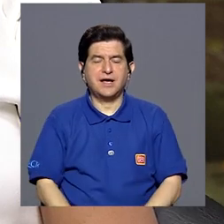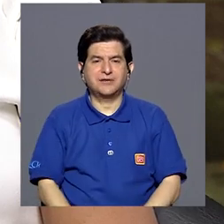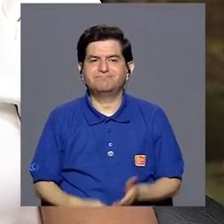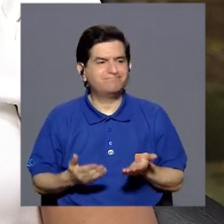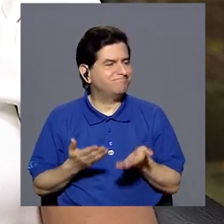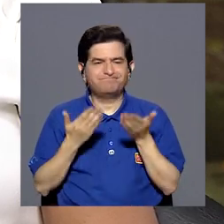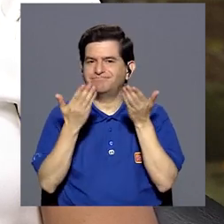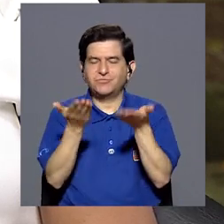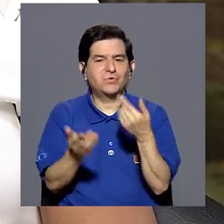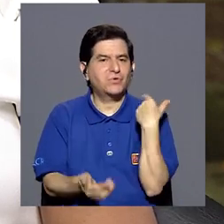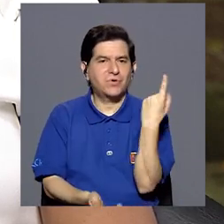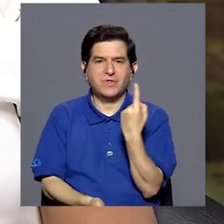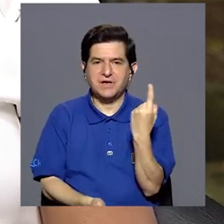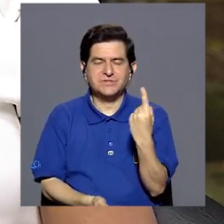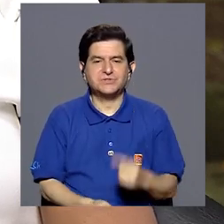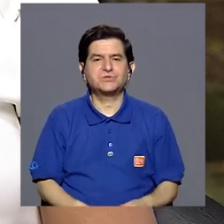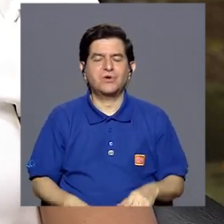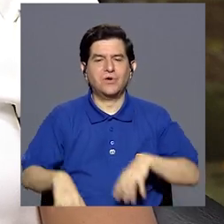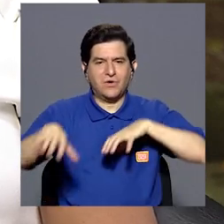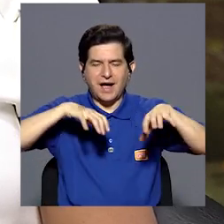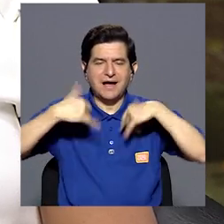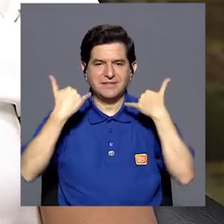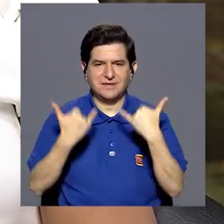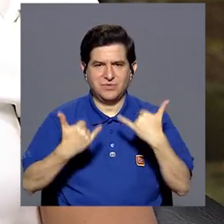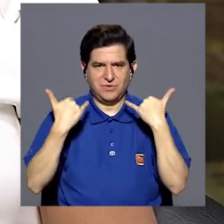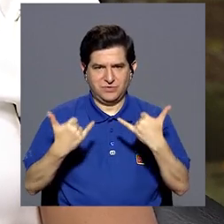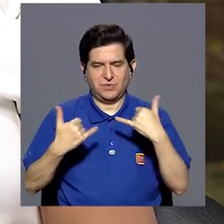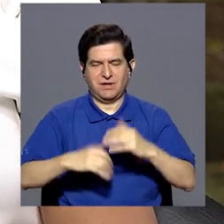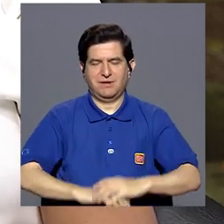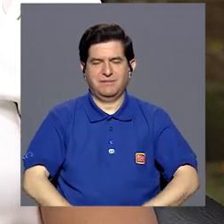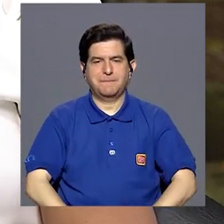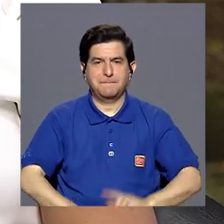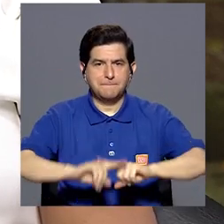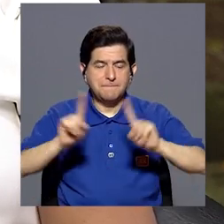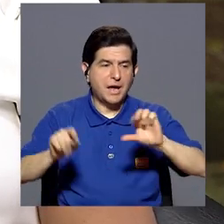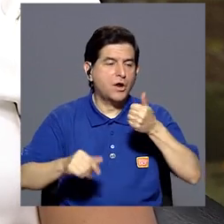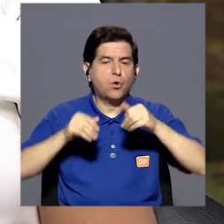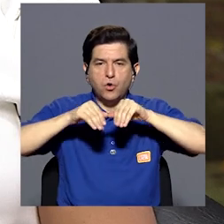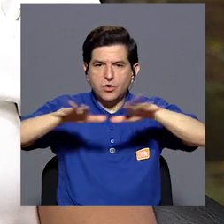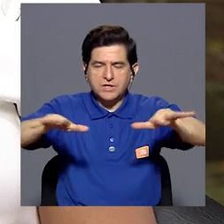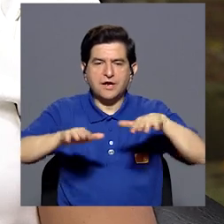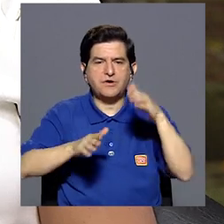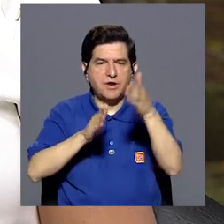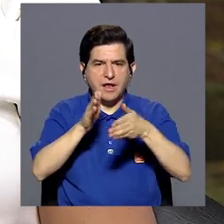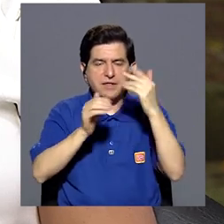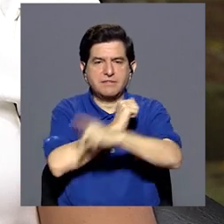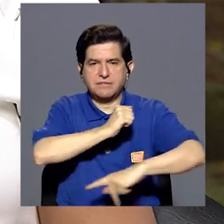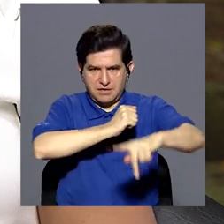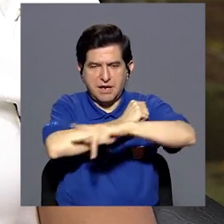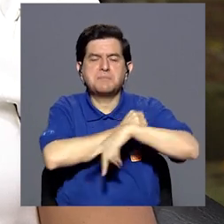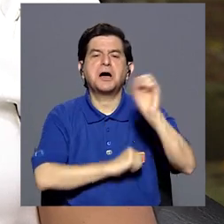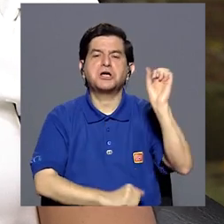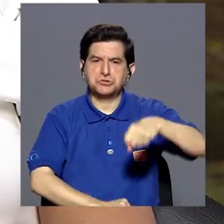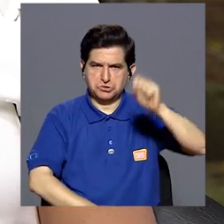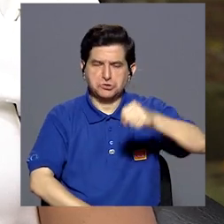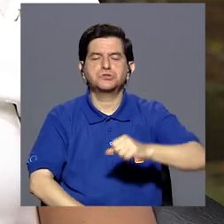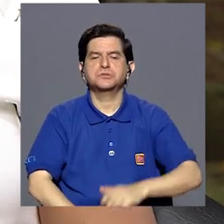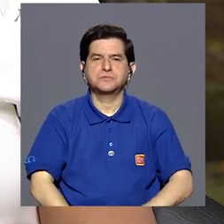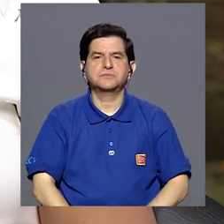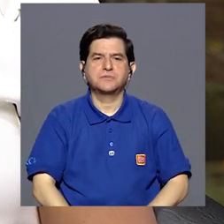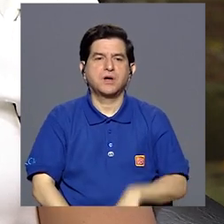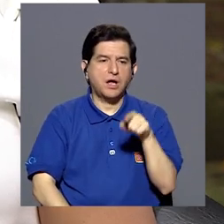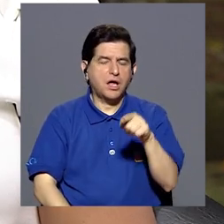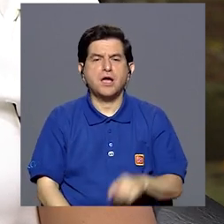estamos brindando solamente los que están activos en este momento. Pero hay otras redes de cuido en el país que sí, digamos,